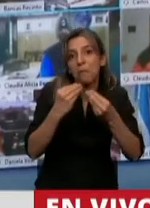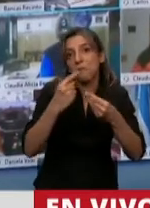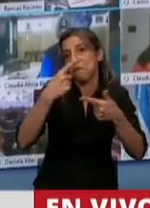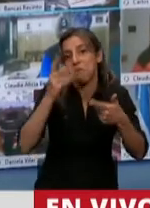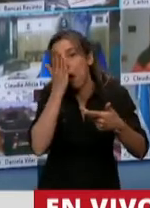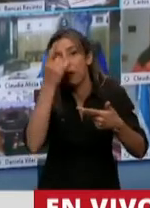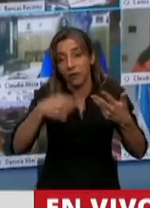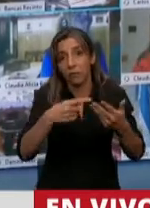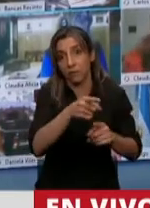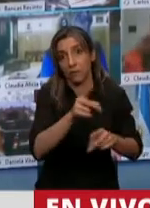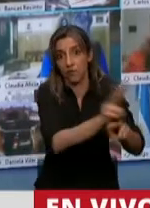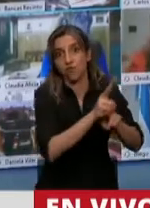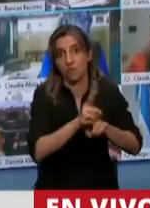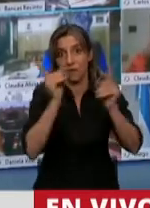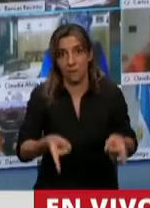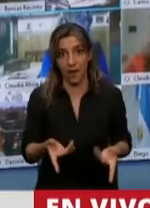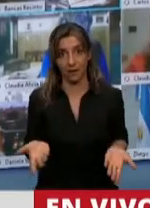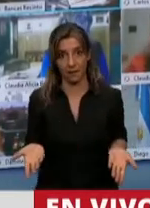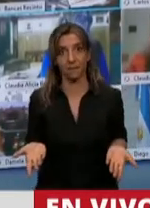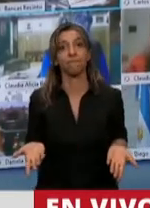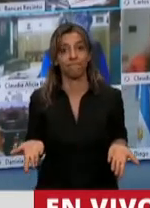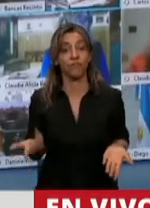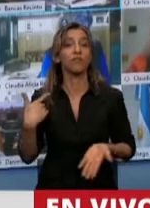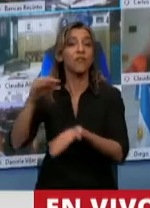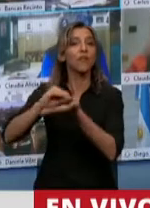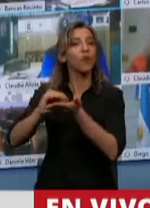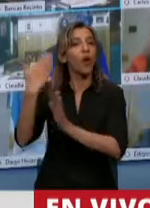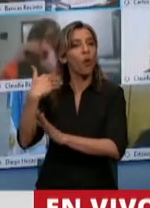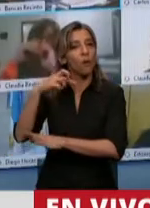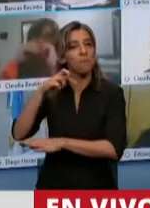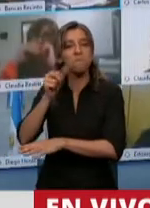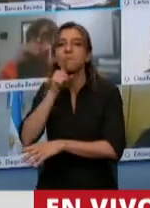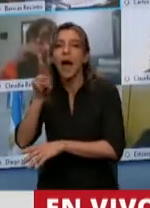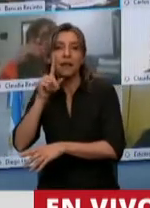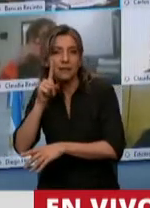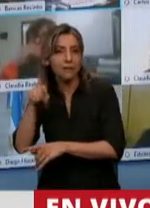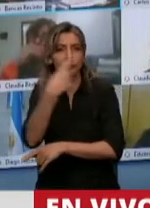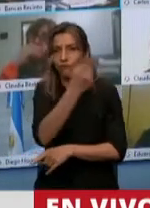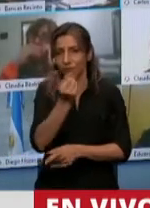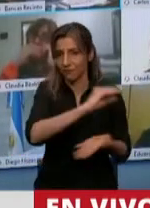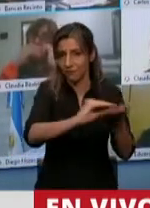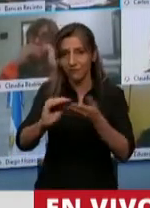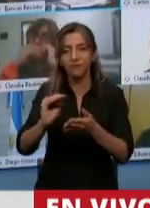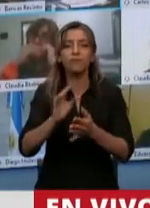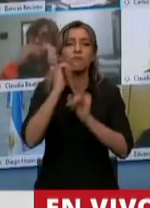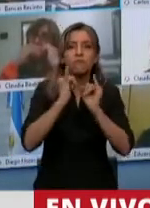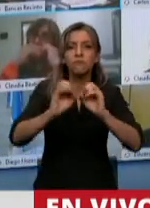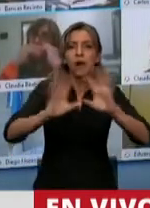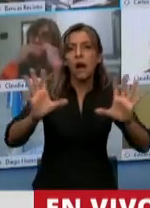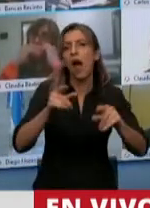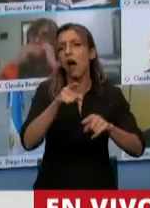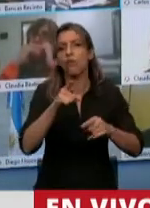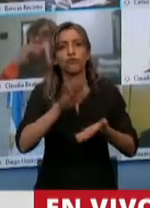creo que el diputado Fernández Patri y cada uno de los diputados que se explayó con anterioridad, hablan a las claras de que es un